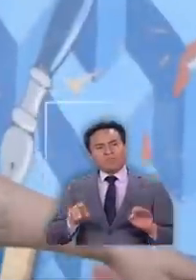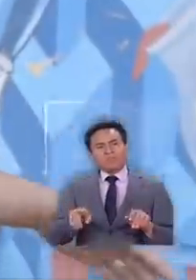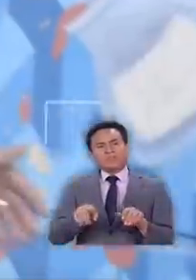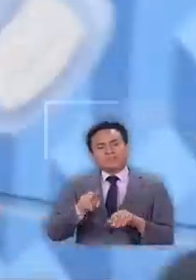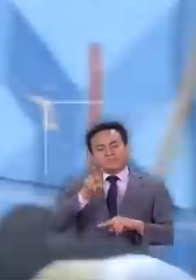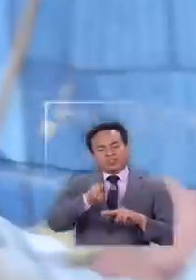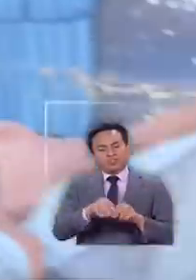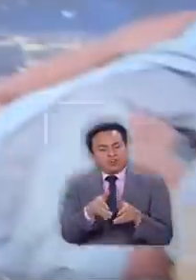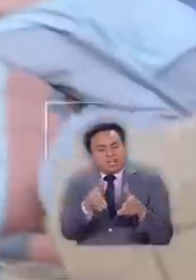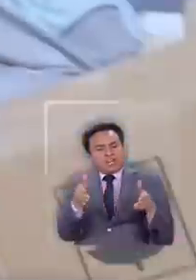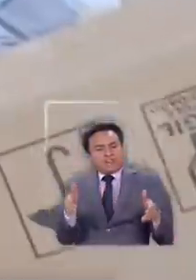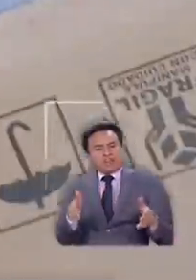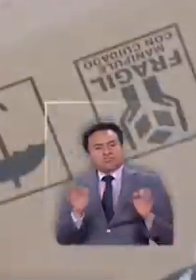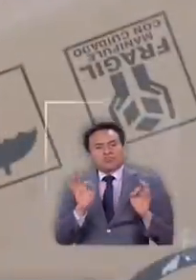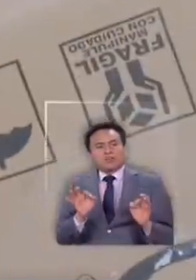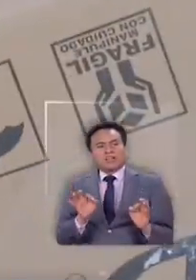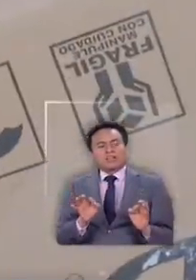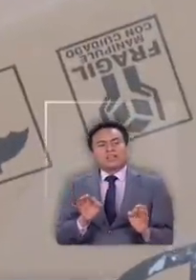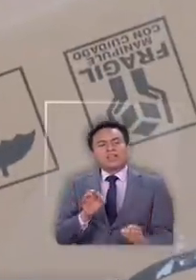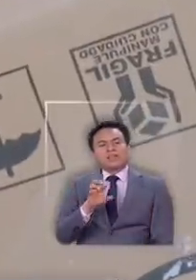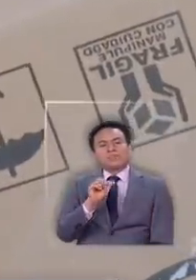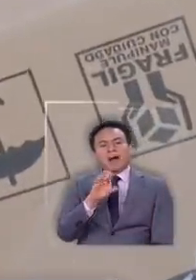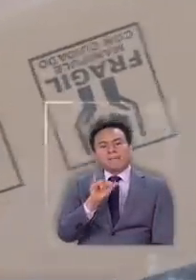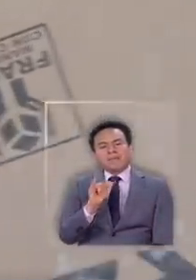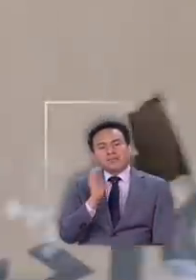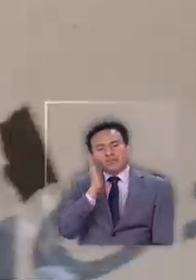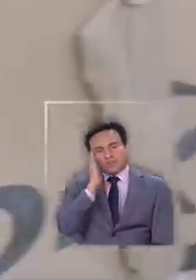sillón igual es grande ancho ahí duerme el papi pero